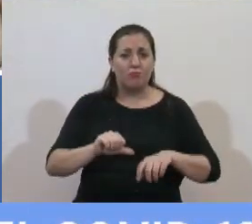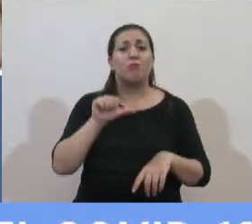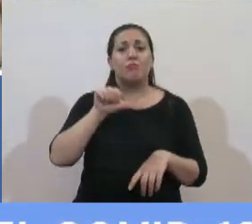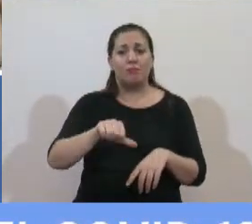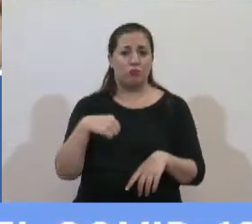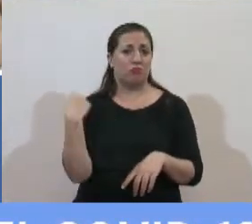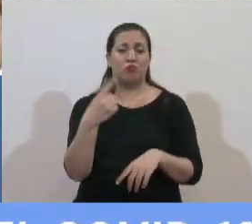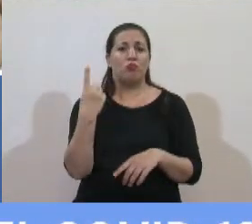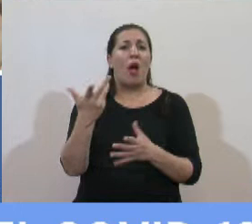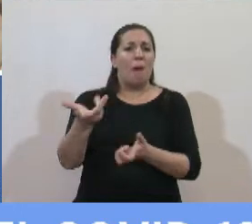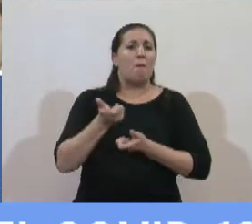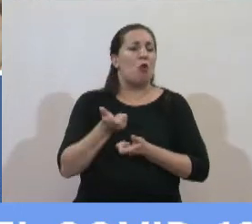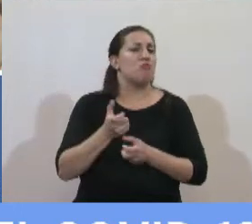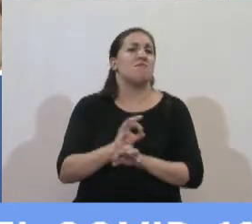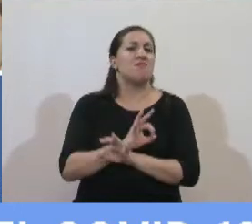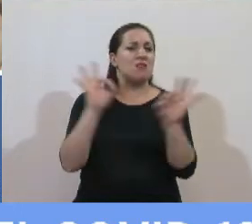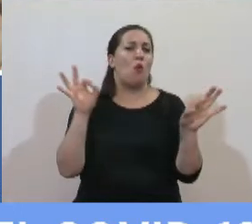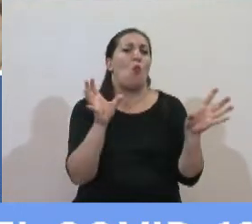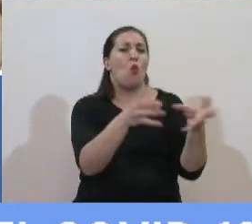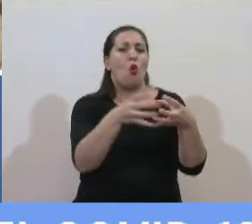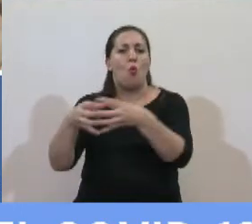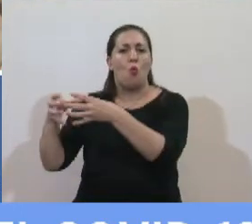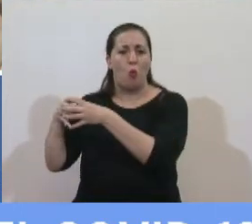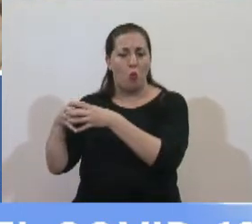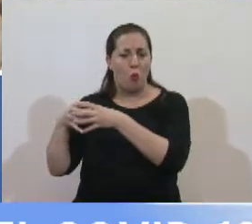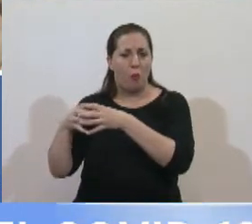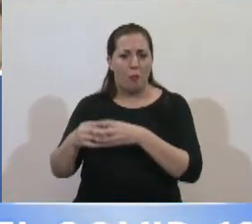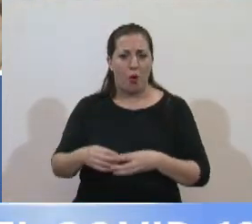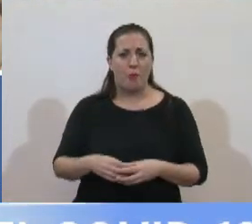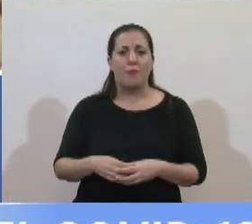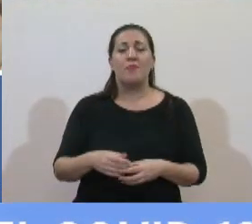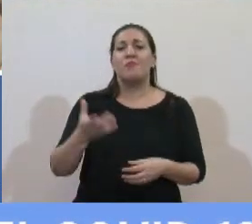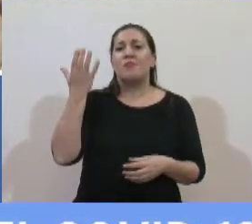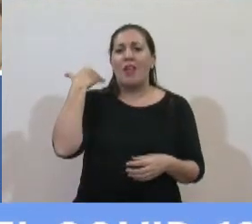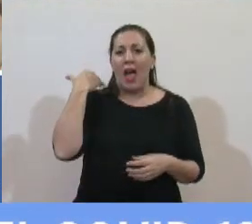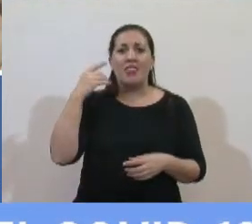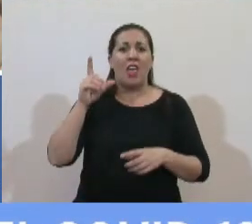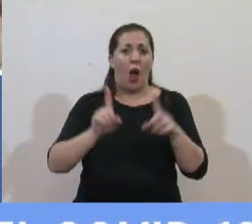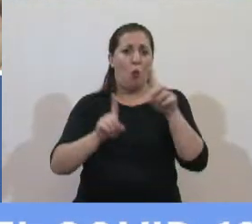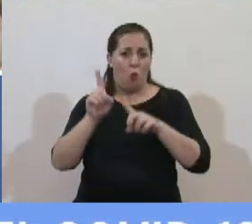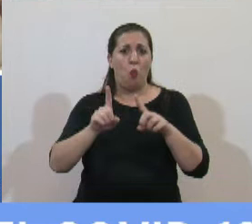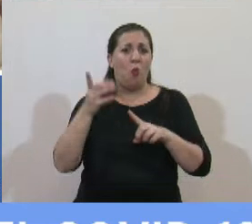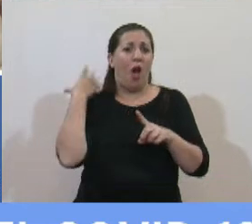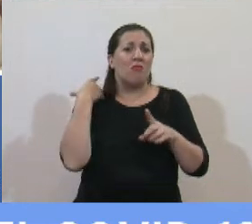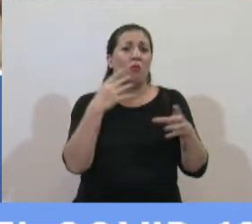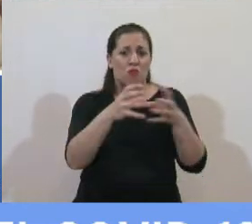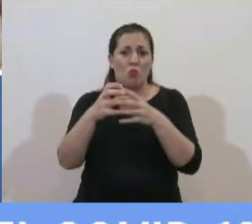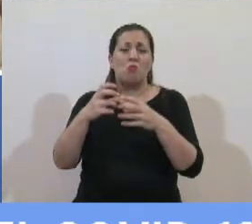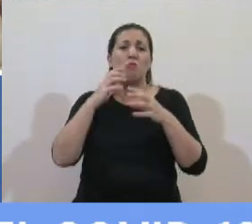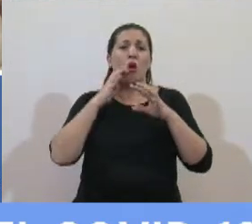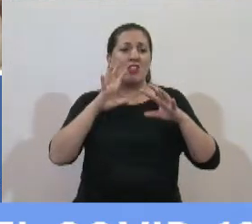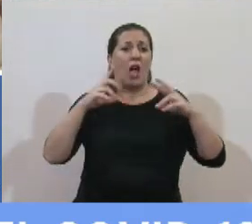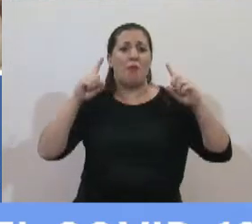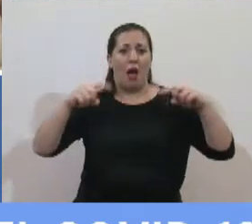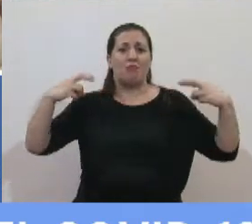no lo hemos logrado de todas las fuerzas que en alguna oportunidad estaban sentadas en esas bancas que muchas